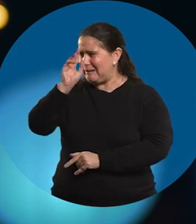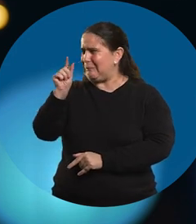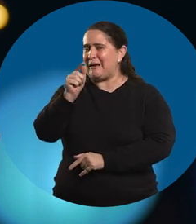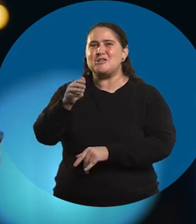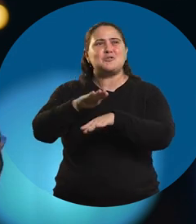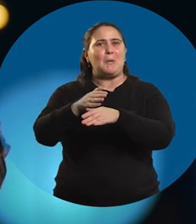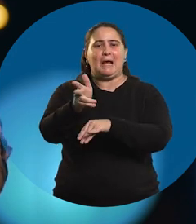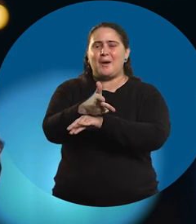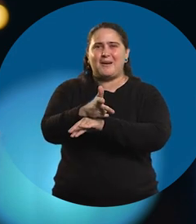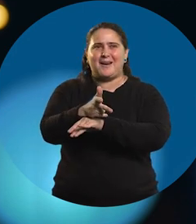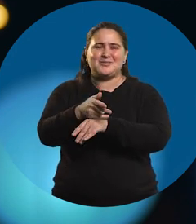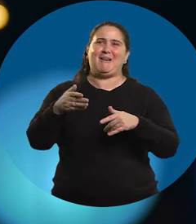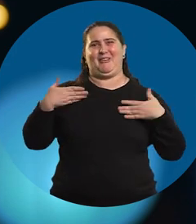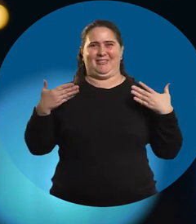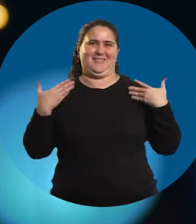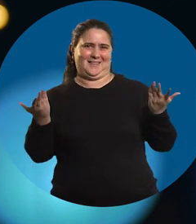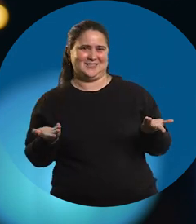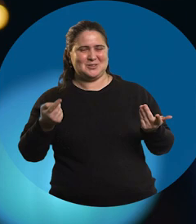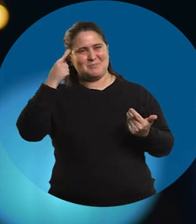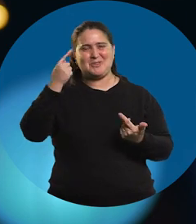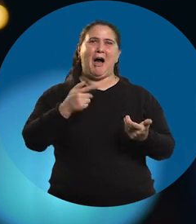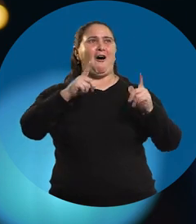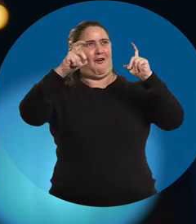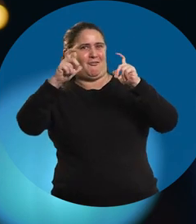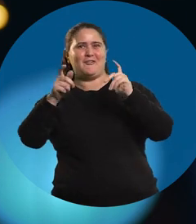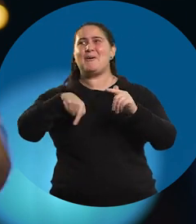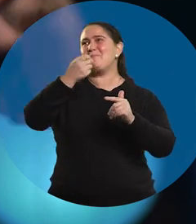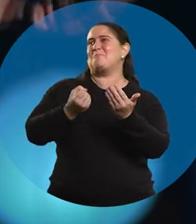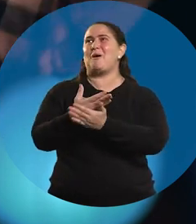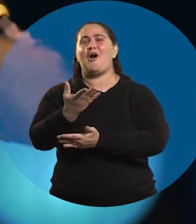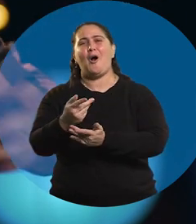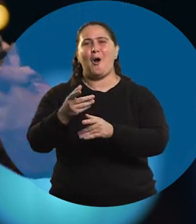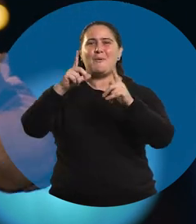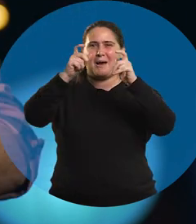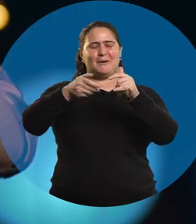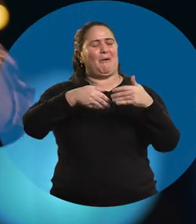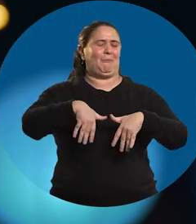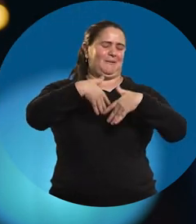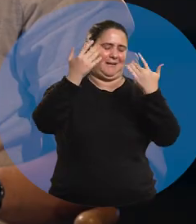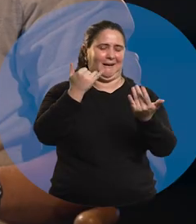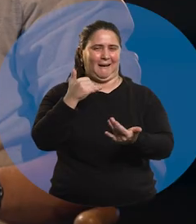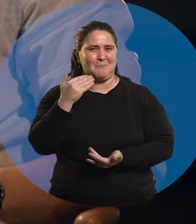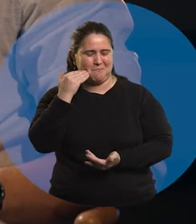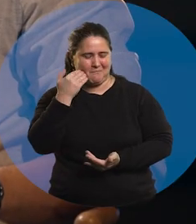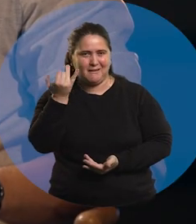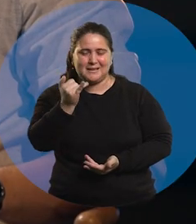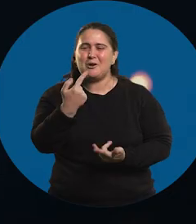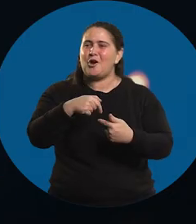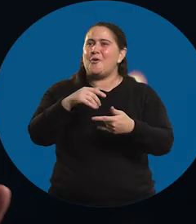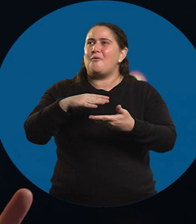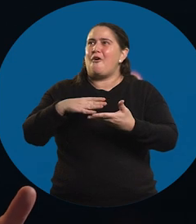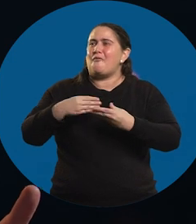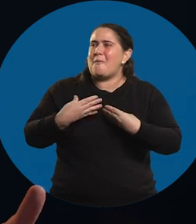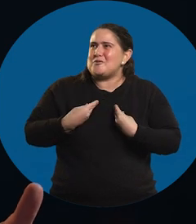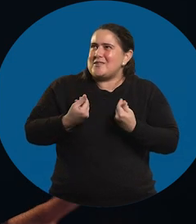cosa con respecto a una cámara, yo me voy más contento. Me voy pensando que soy fotógrafo y mañana me compro una cámara y voy a hacer cualquier cosa, ¿no? Pero me parece que